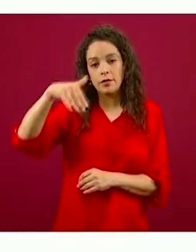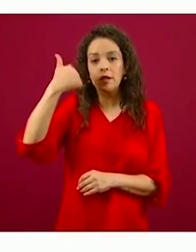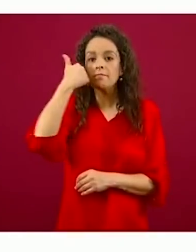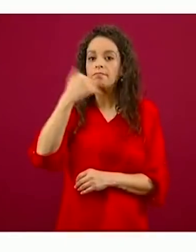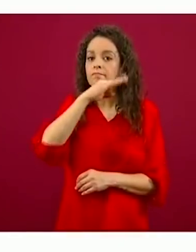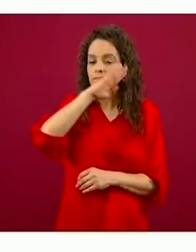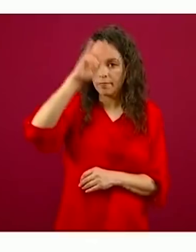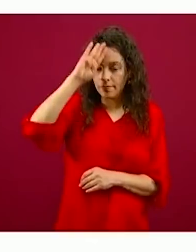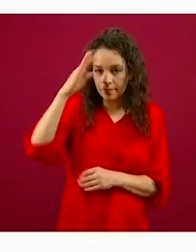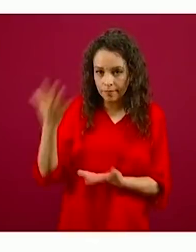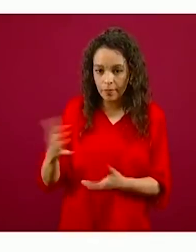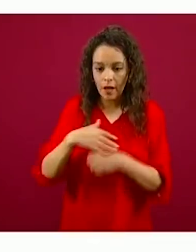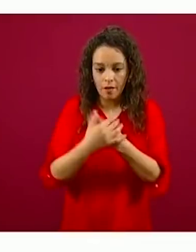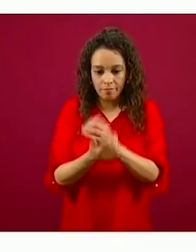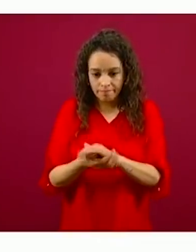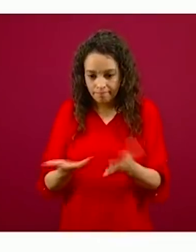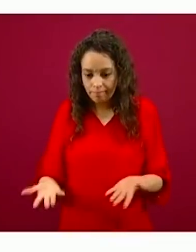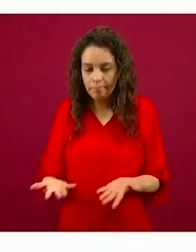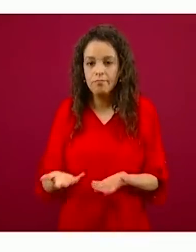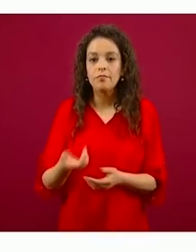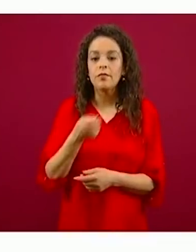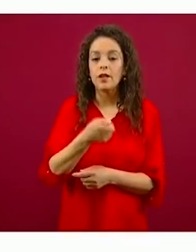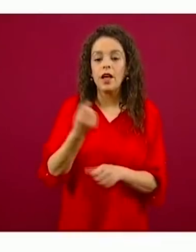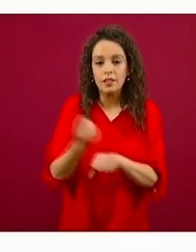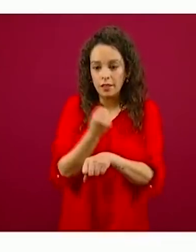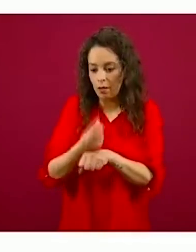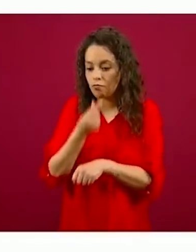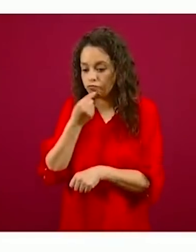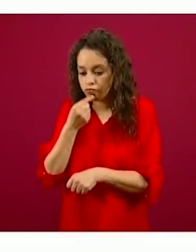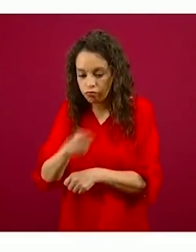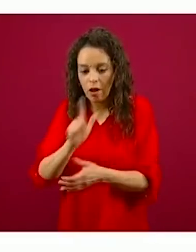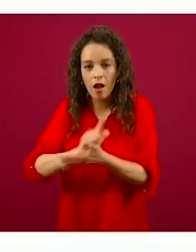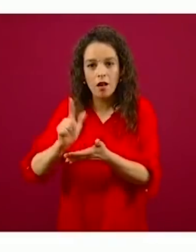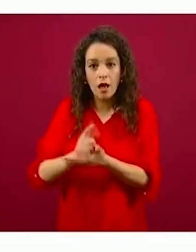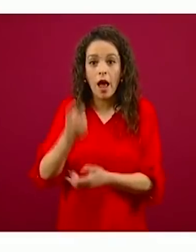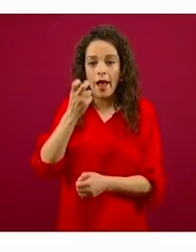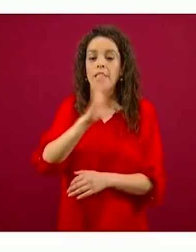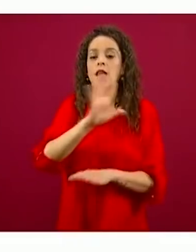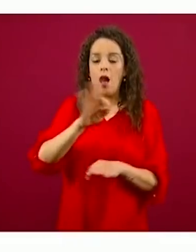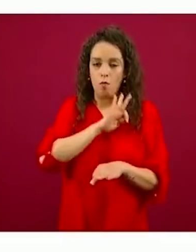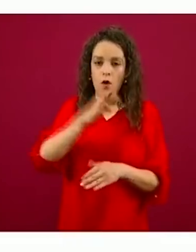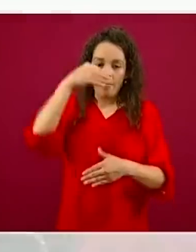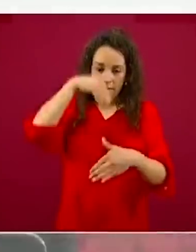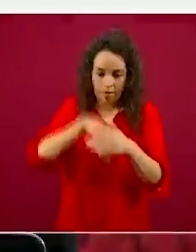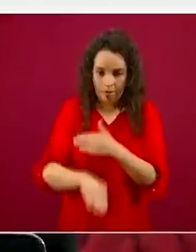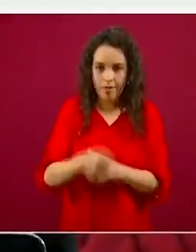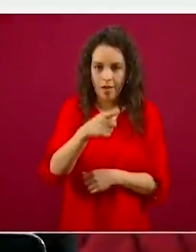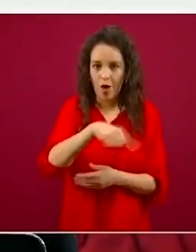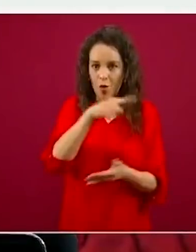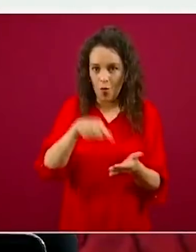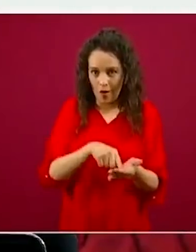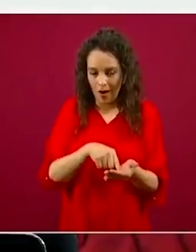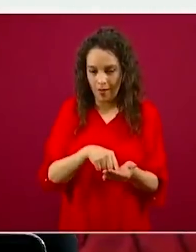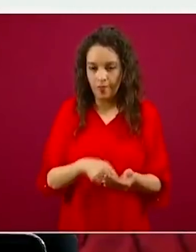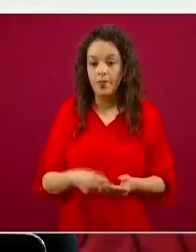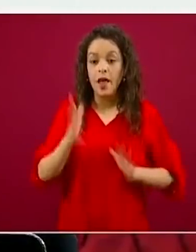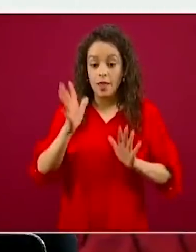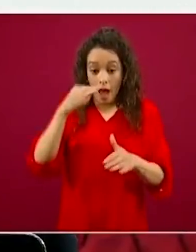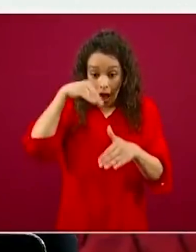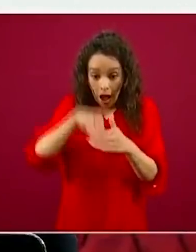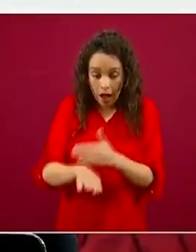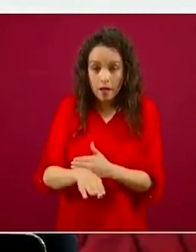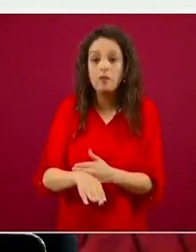los zapatitos de los niños e ingresan a la guardería. Ya en la guardería se hacen diferentes rondas de